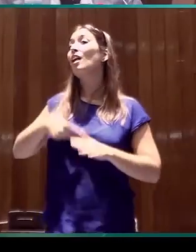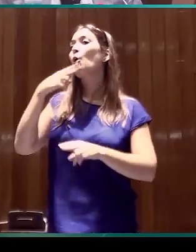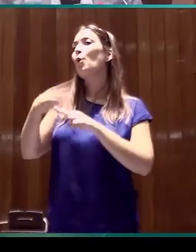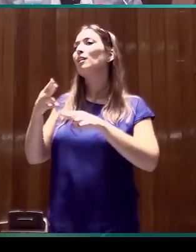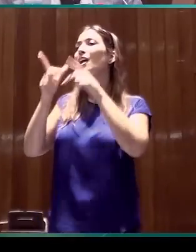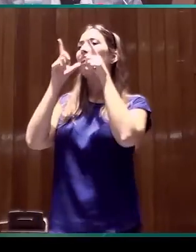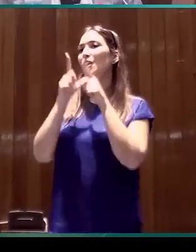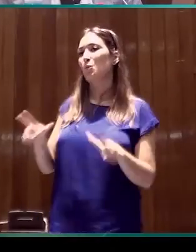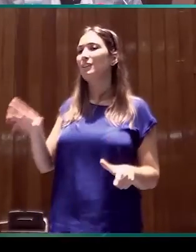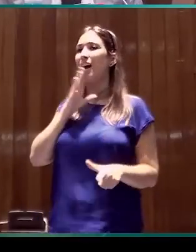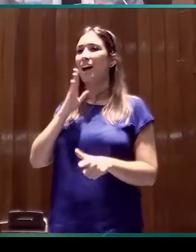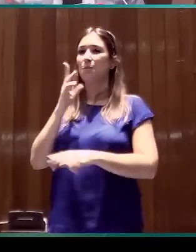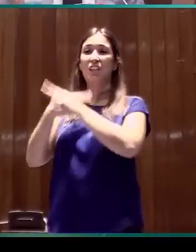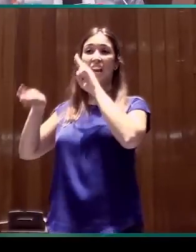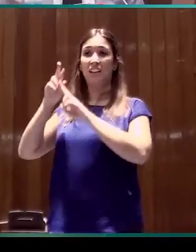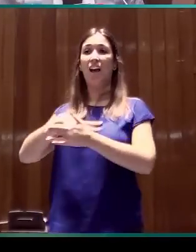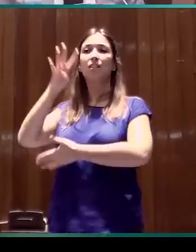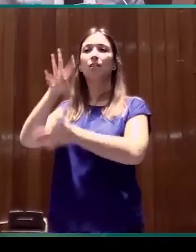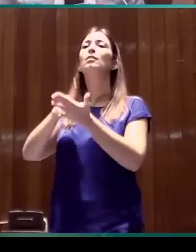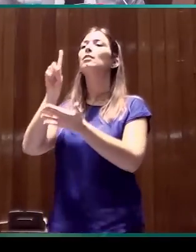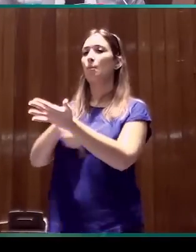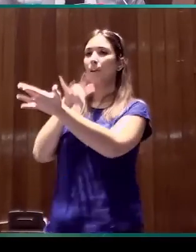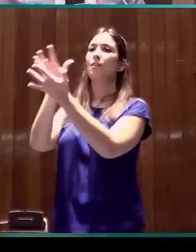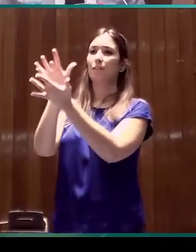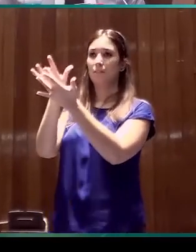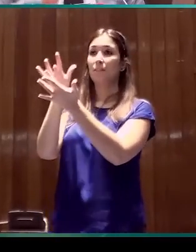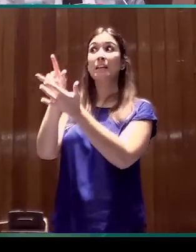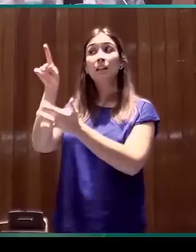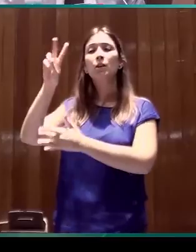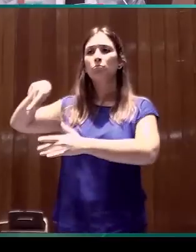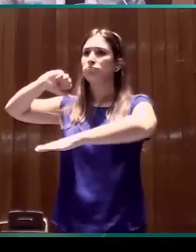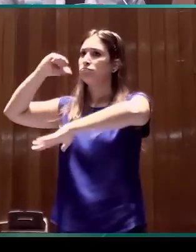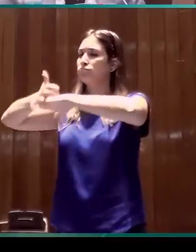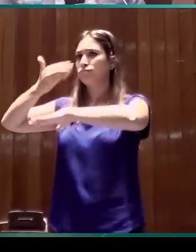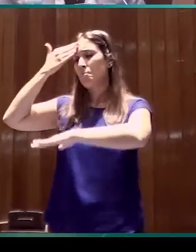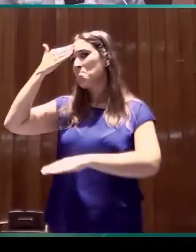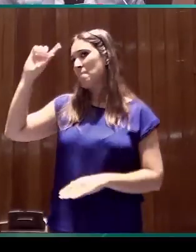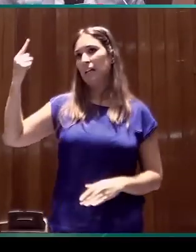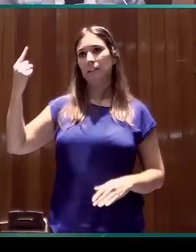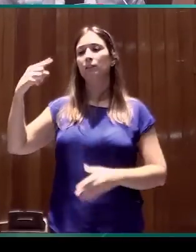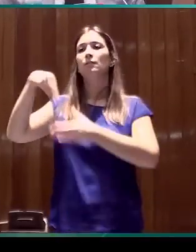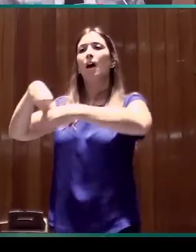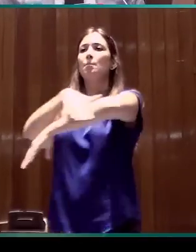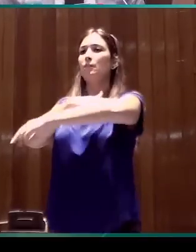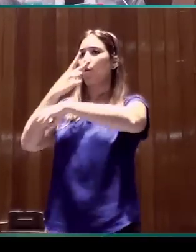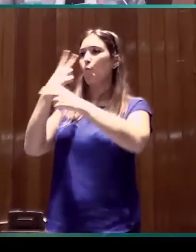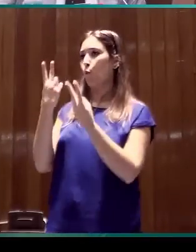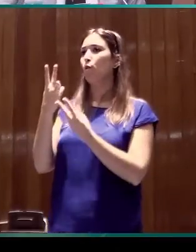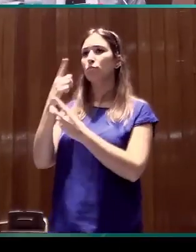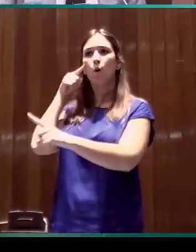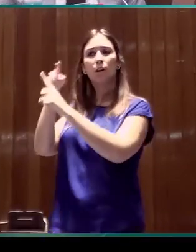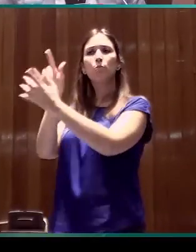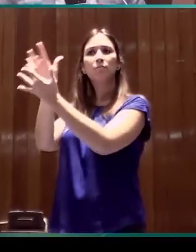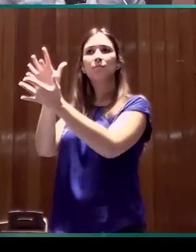Lingüística de la Generalitat de Cataluña, que es el agente que corresponde a la administración por lo que respecta a la organización